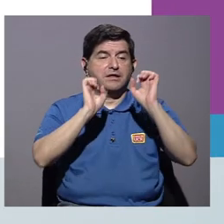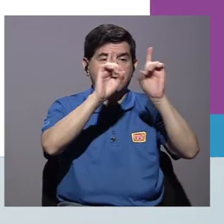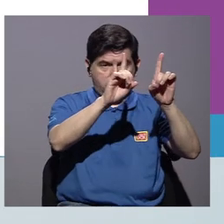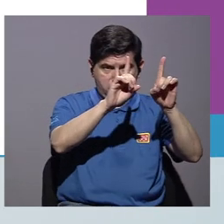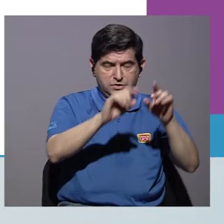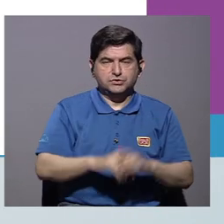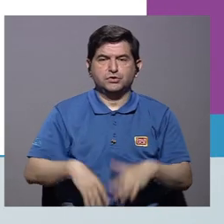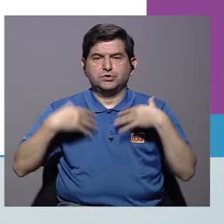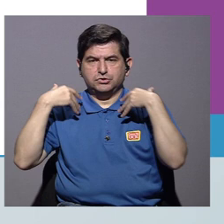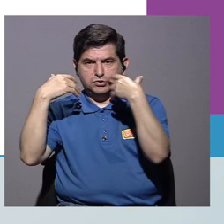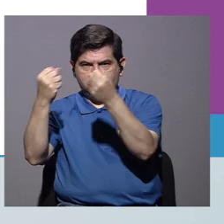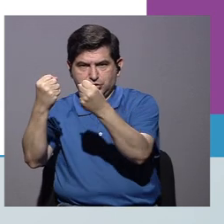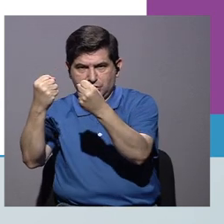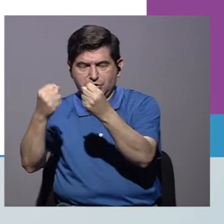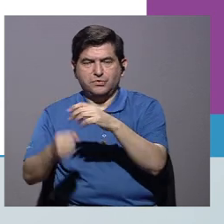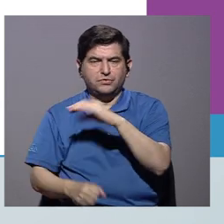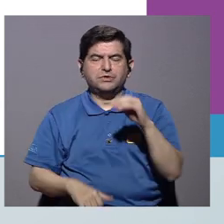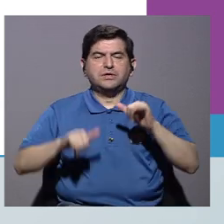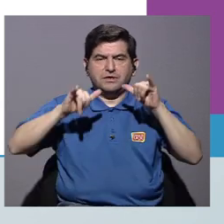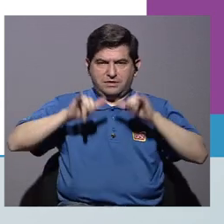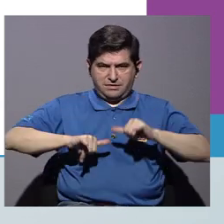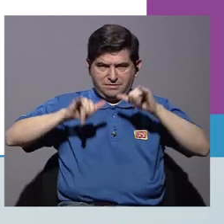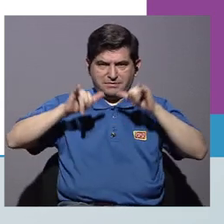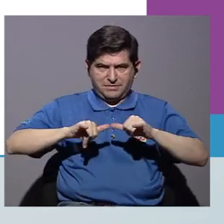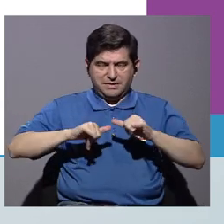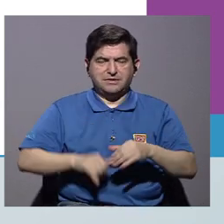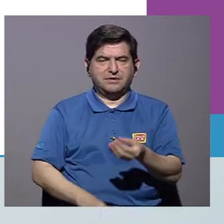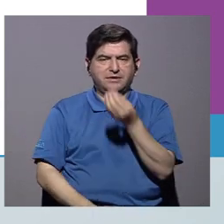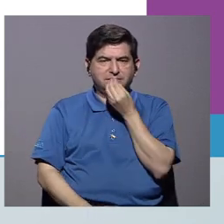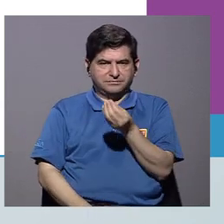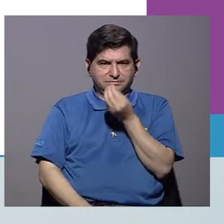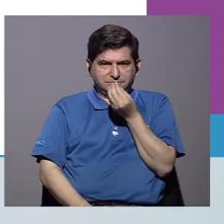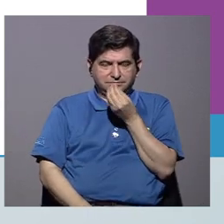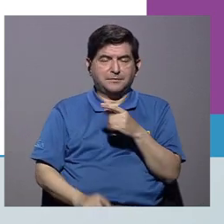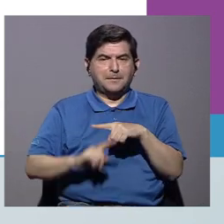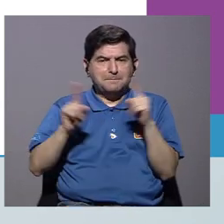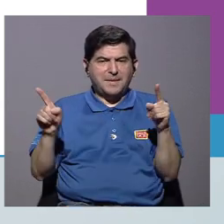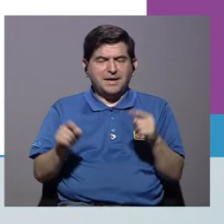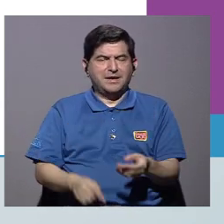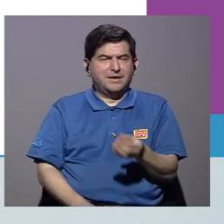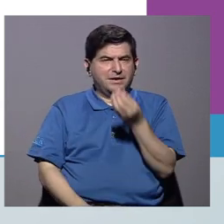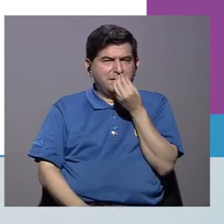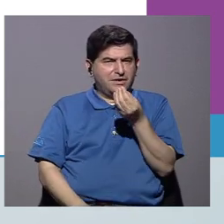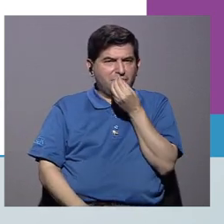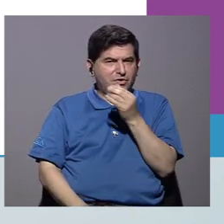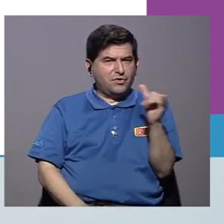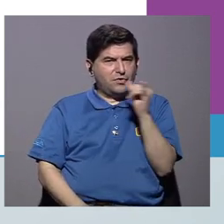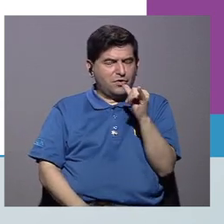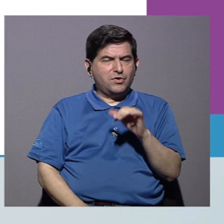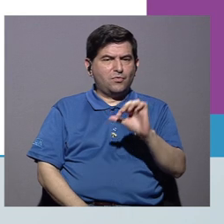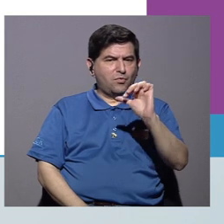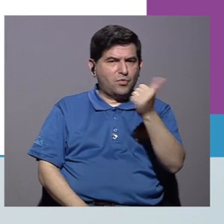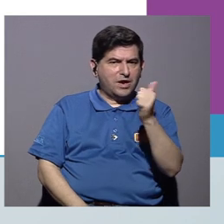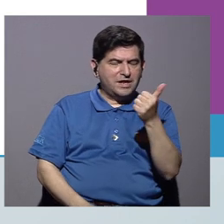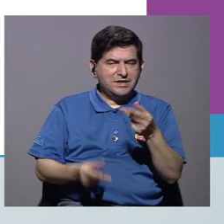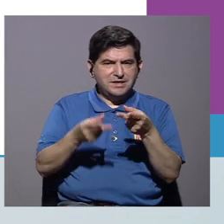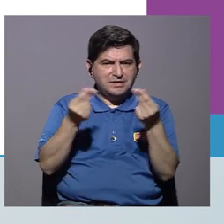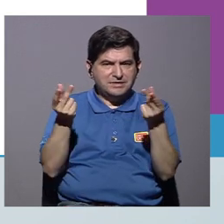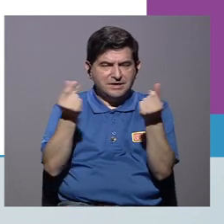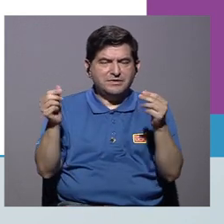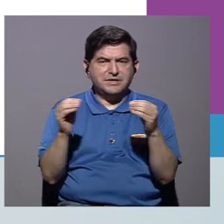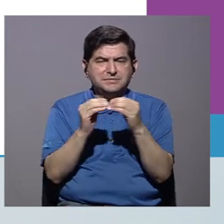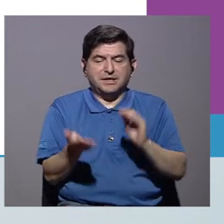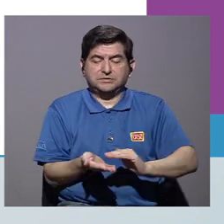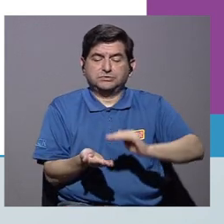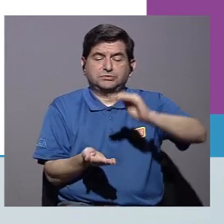es el de educación, el de salud y han mantenido el de alimentación. Pero este gasto de alimentación también de los 10